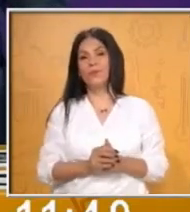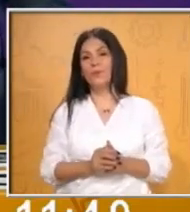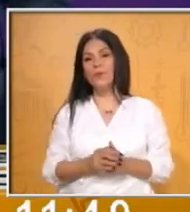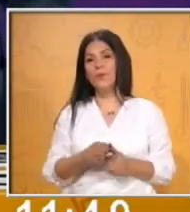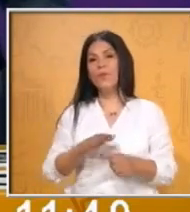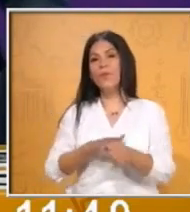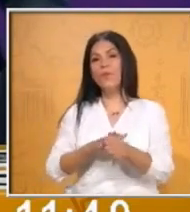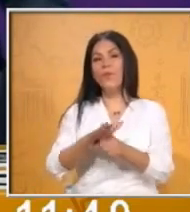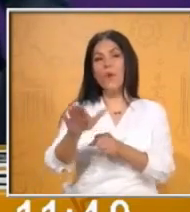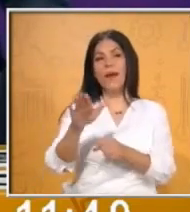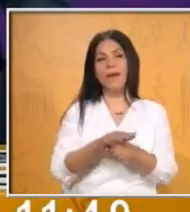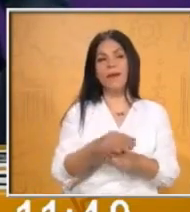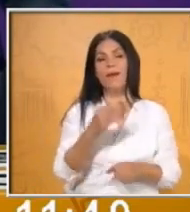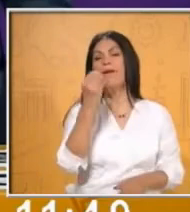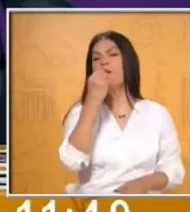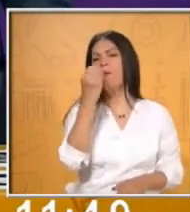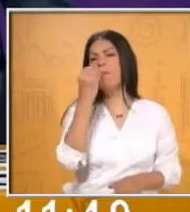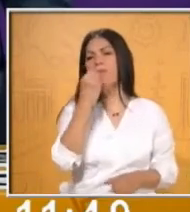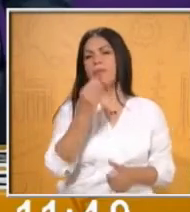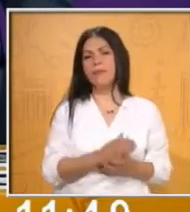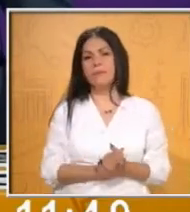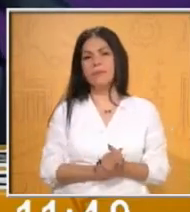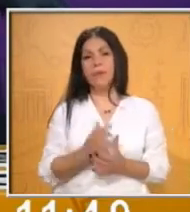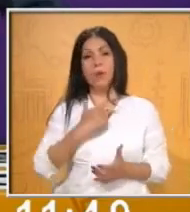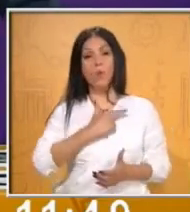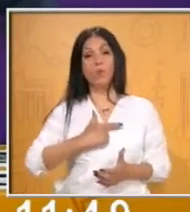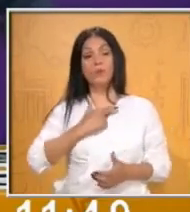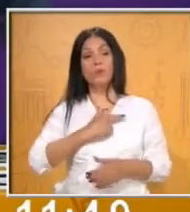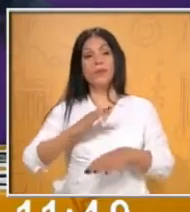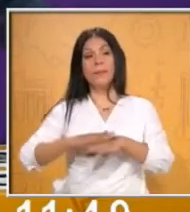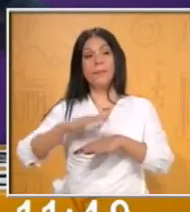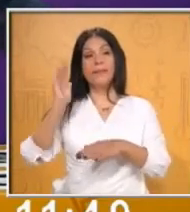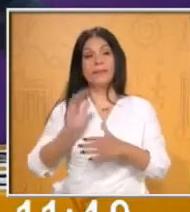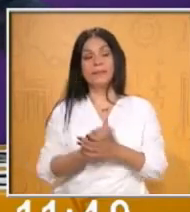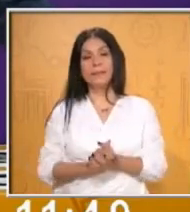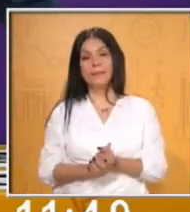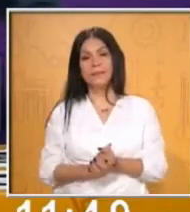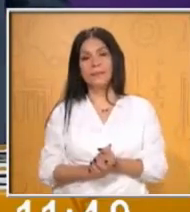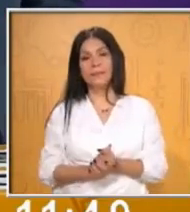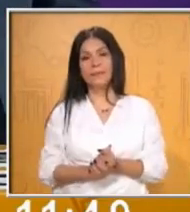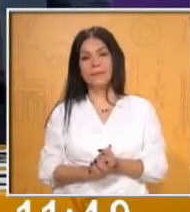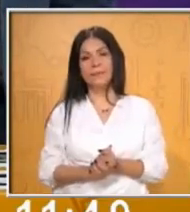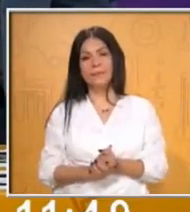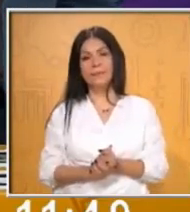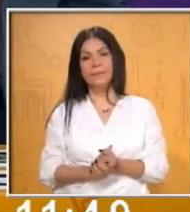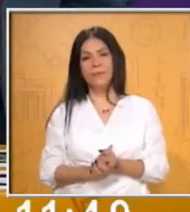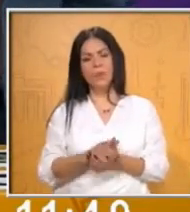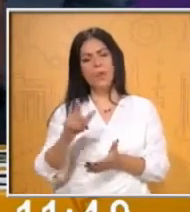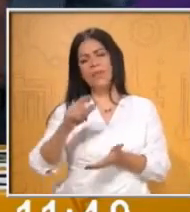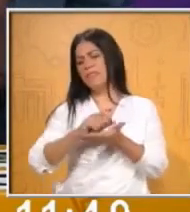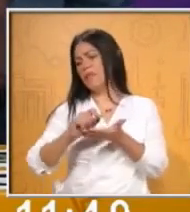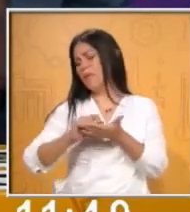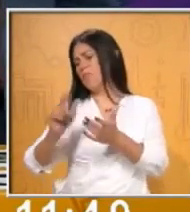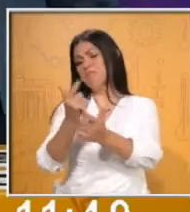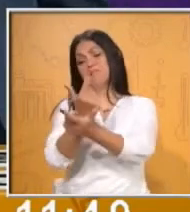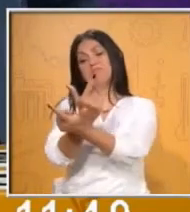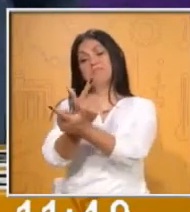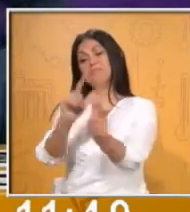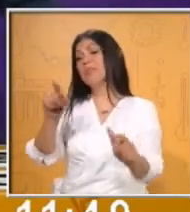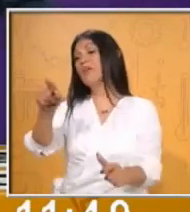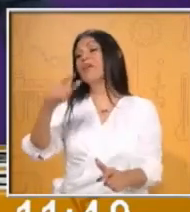Ese es desayuno. Busca un platillo favorito. No se preocupen si ponen el desayuno.